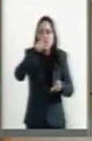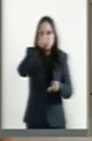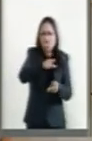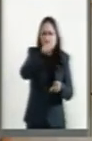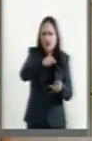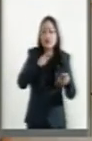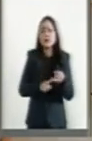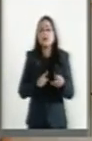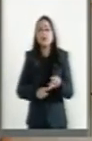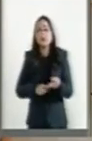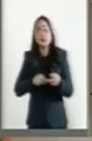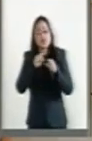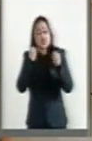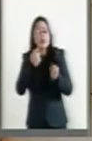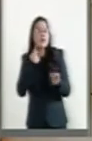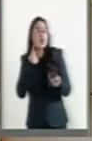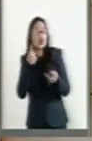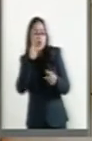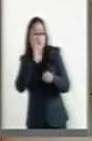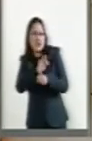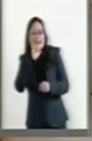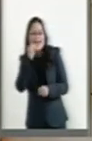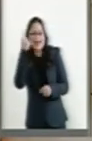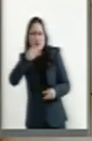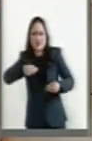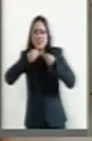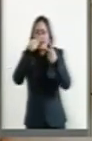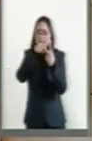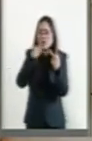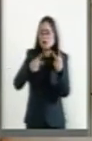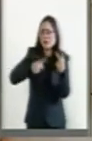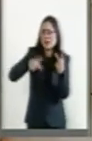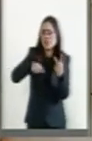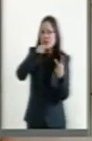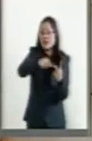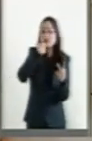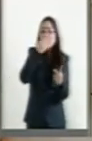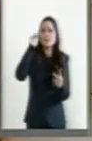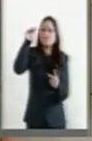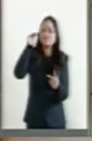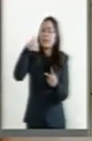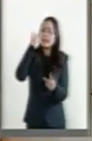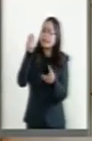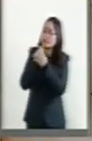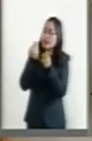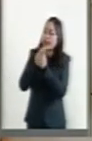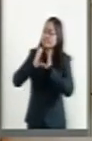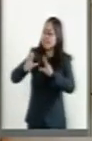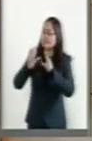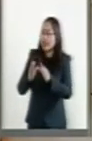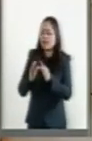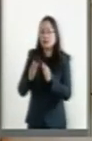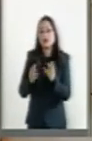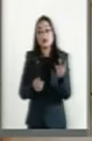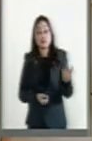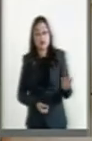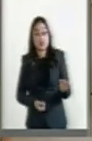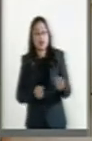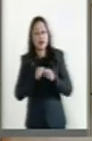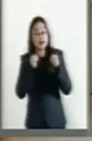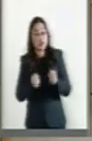sistema político que no puede proteger la vida de dos personas que querían dar clases. Un sistema